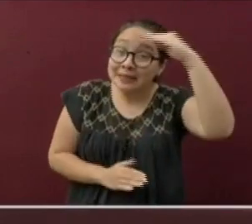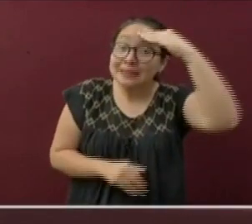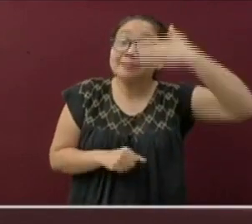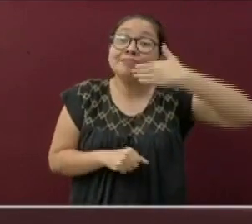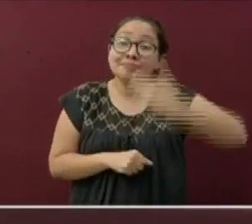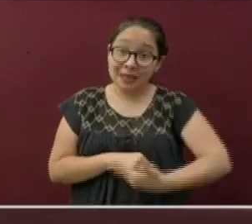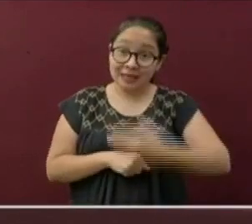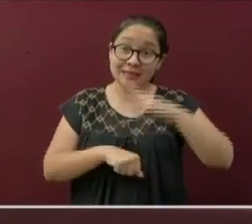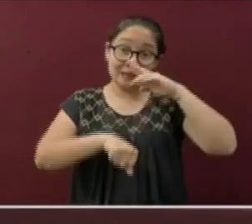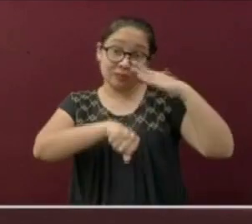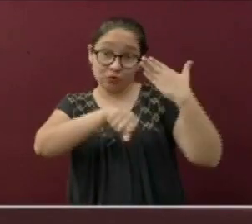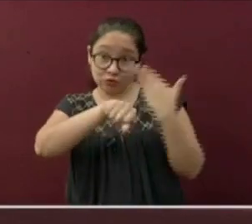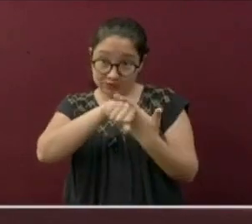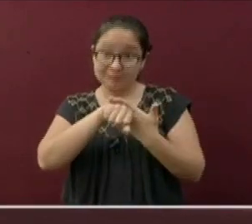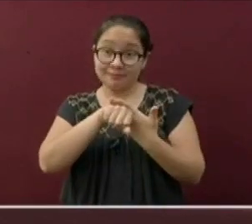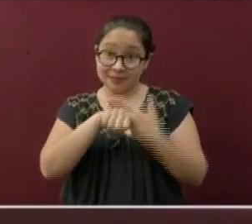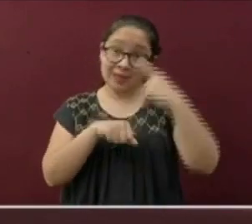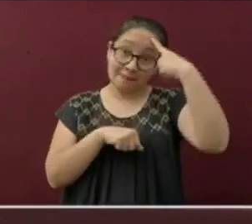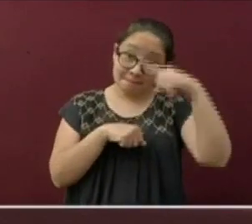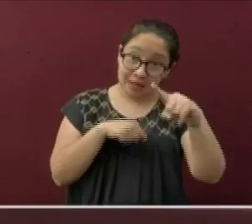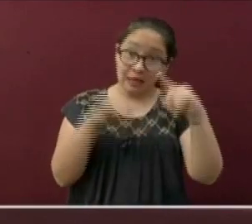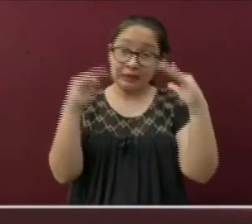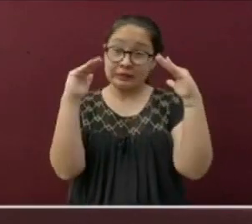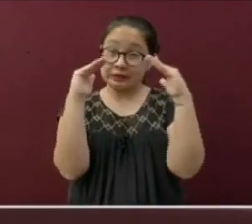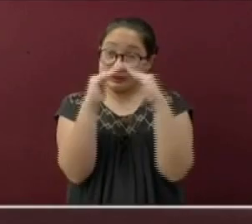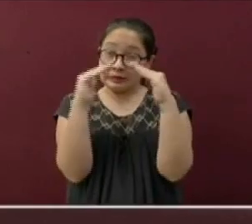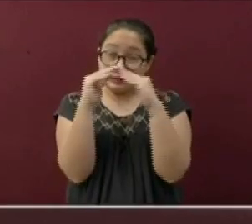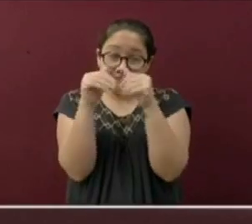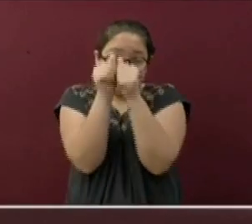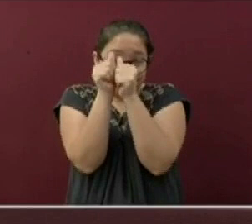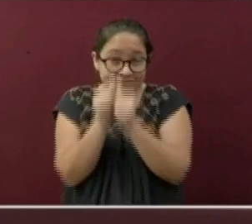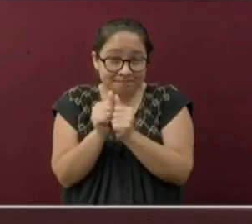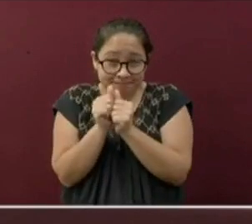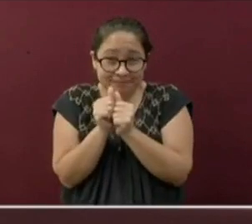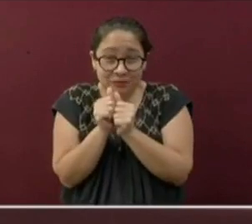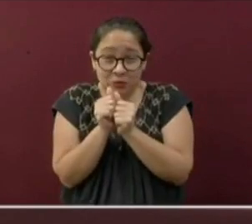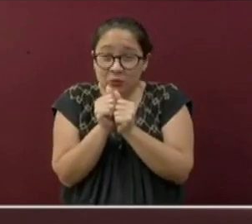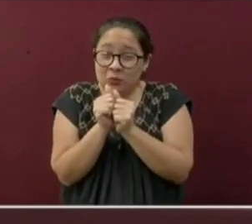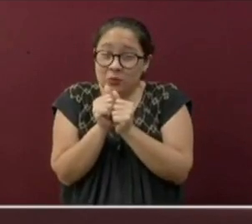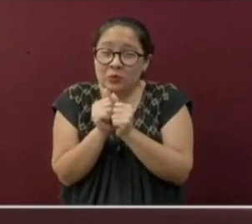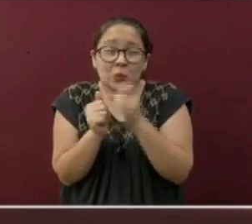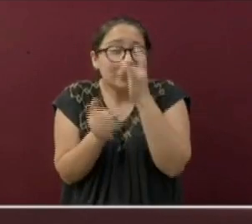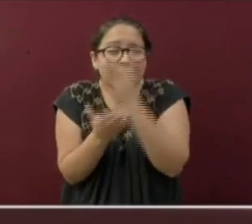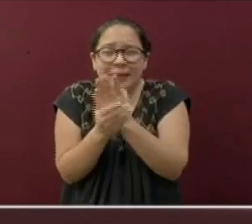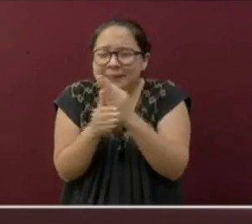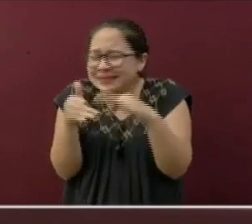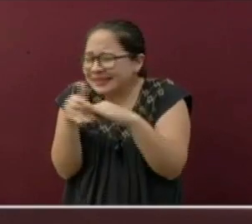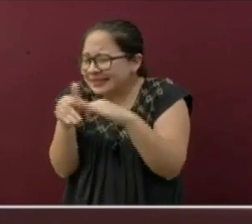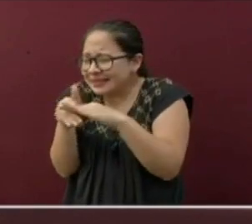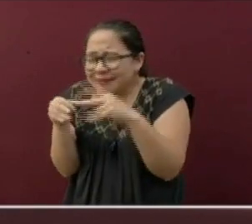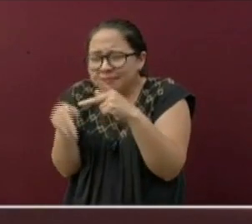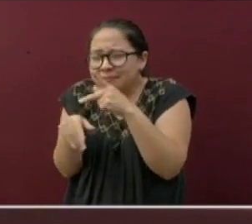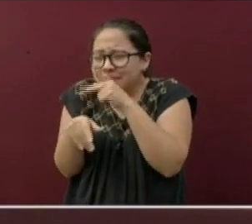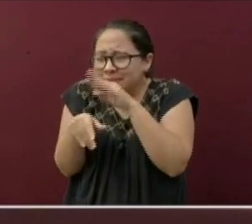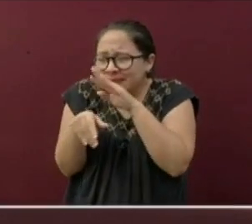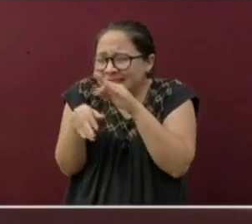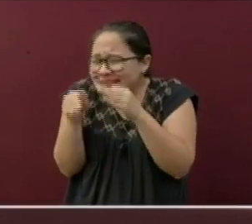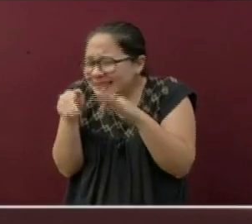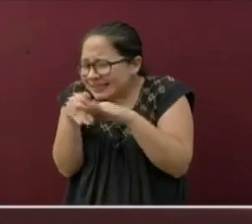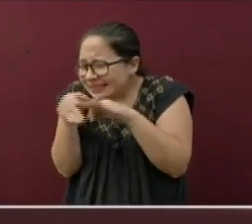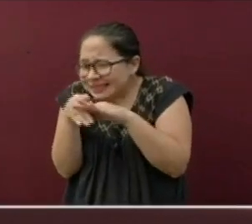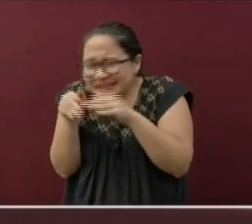responsabilidad para permanecer en confinamiento y convivir solo con su núcleo familiar. Las